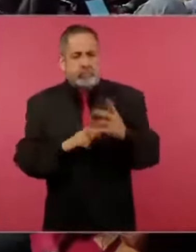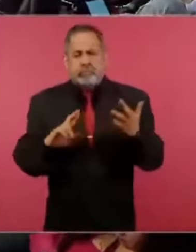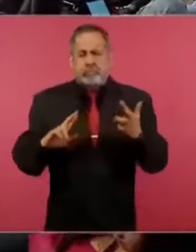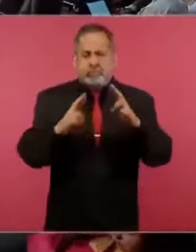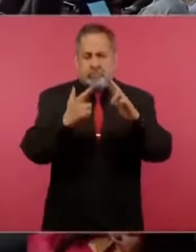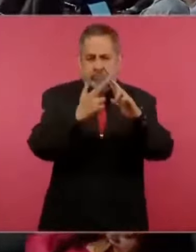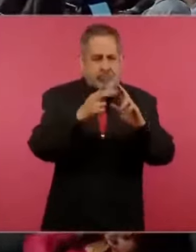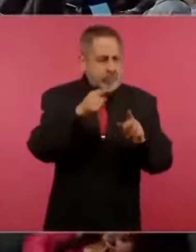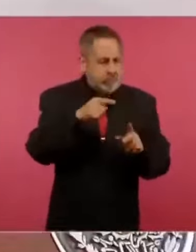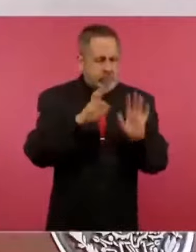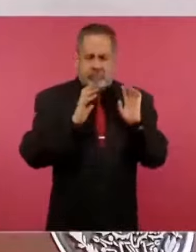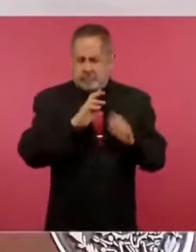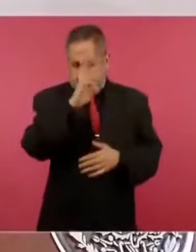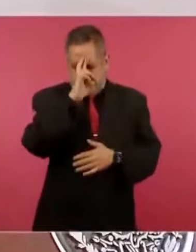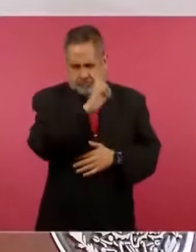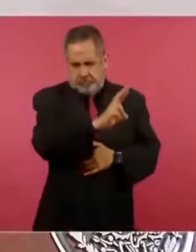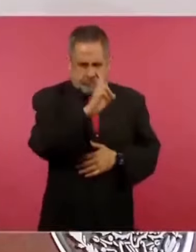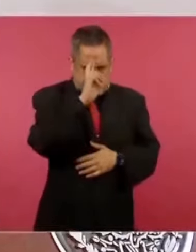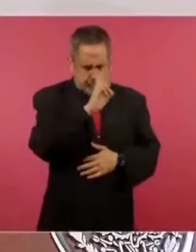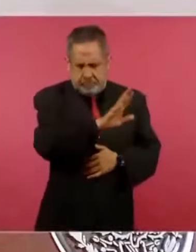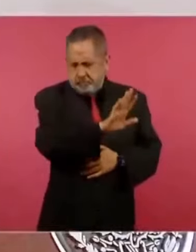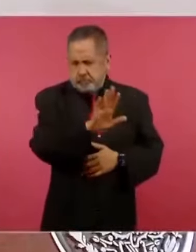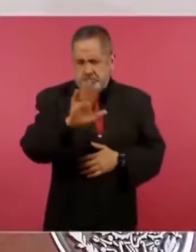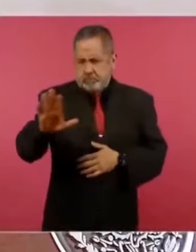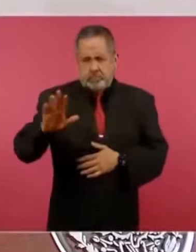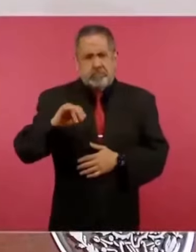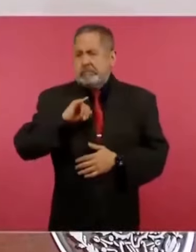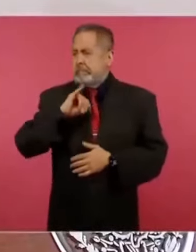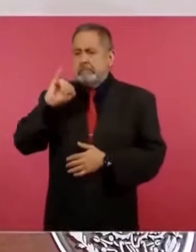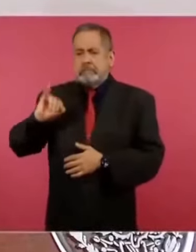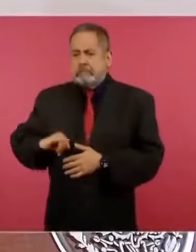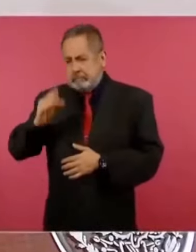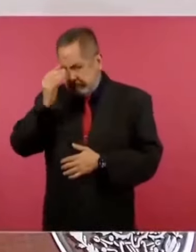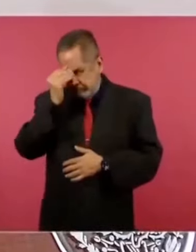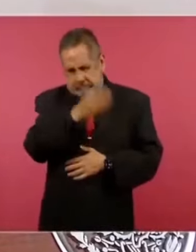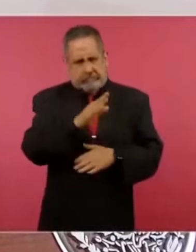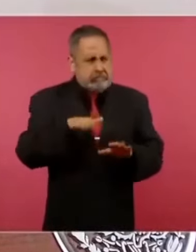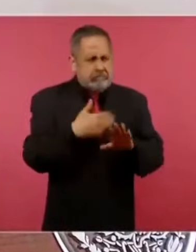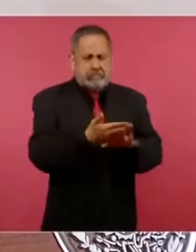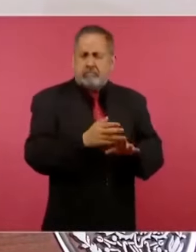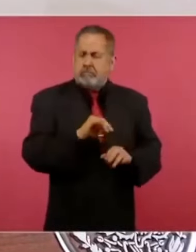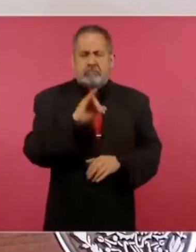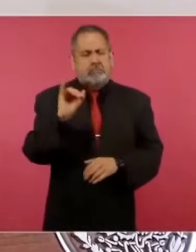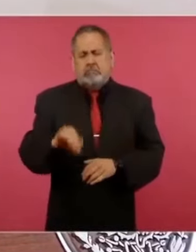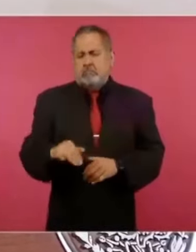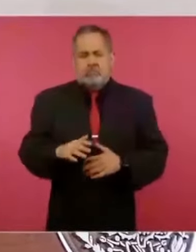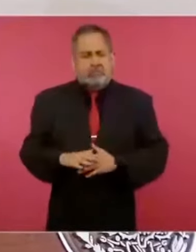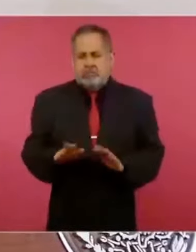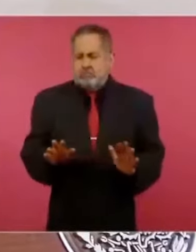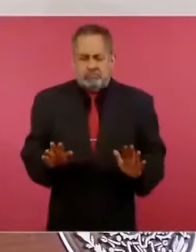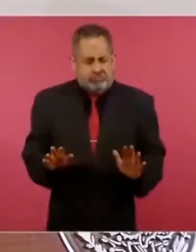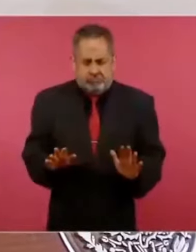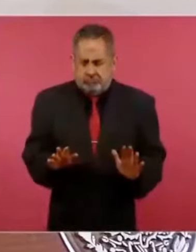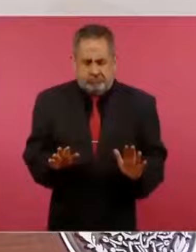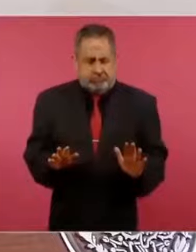de la espiritualidad, no